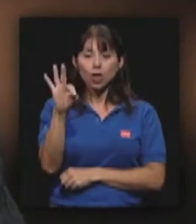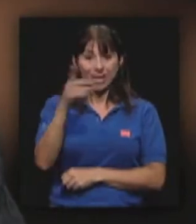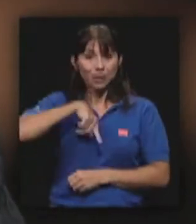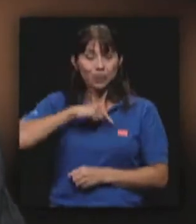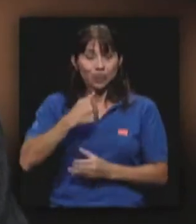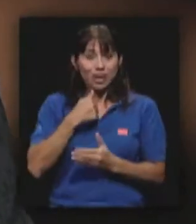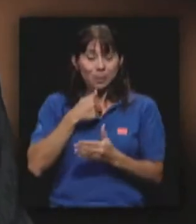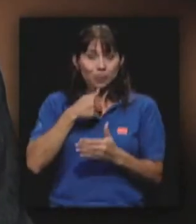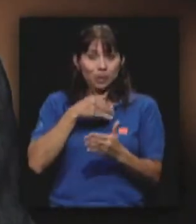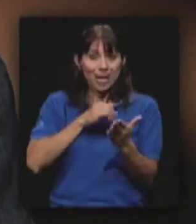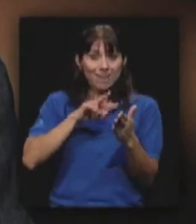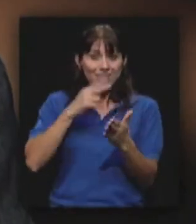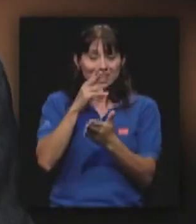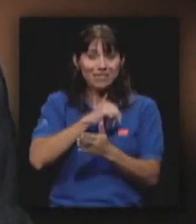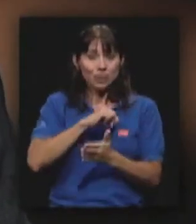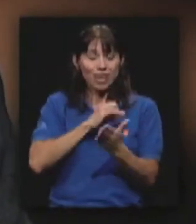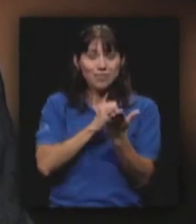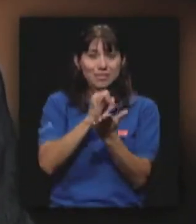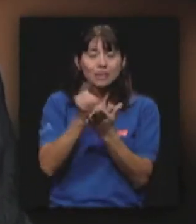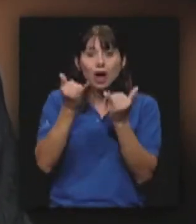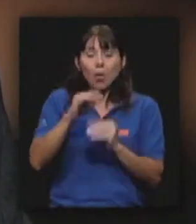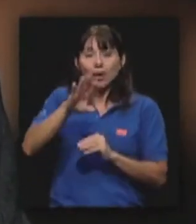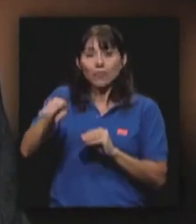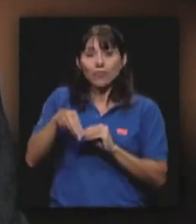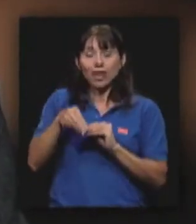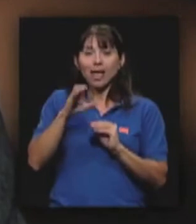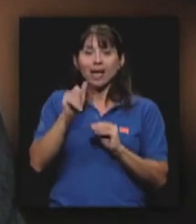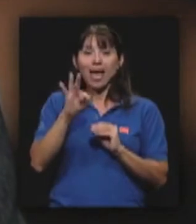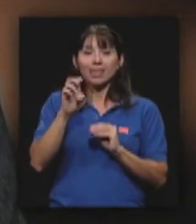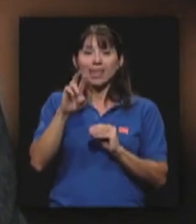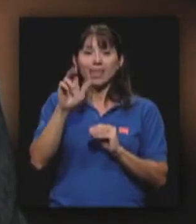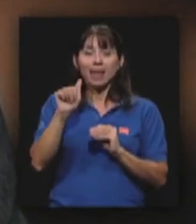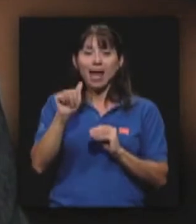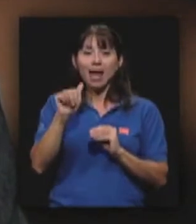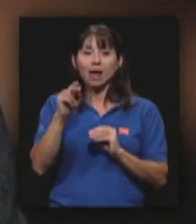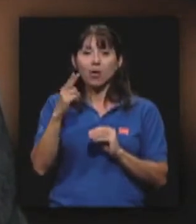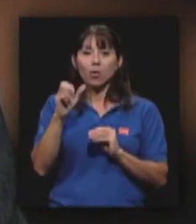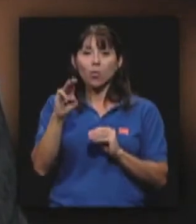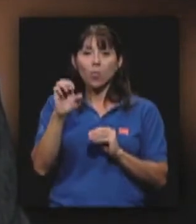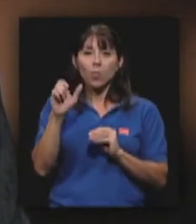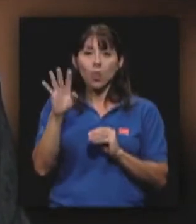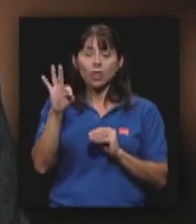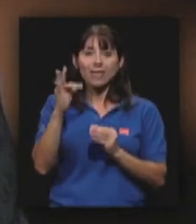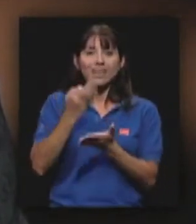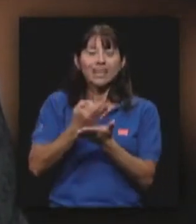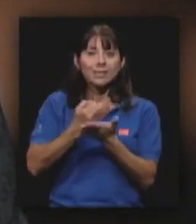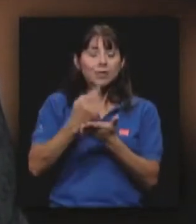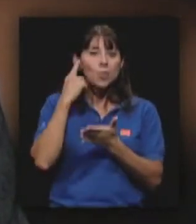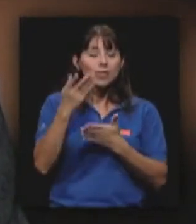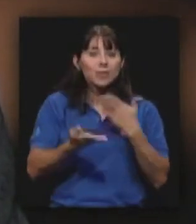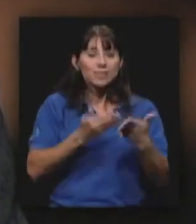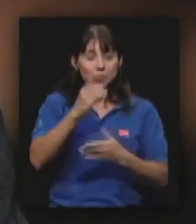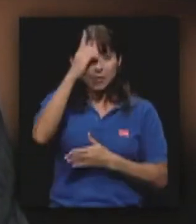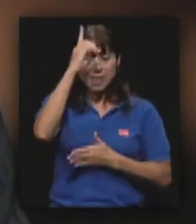de Investigación, se le añade ahora una cátedra Humboldt financiada enteramente por el Servicio Alemán de